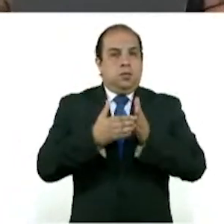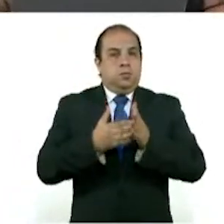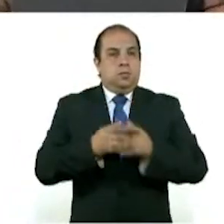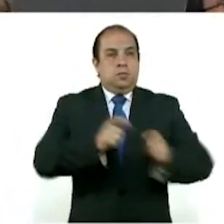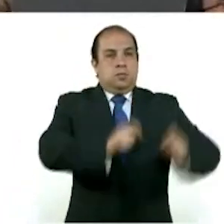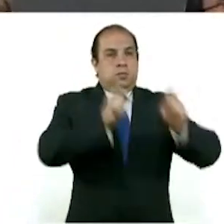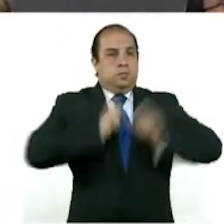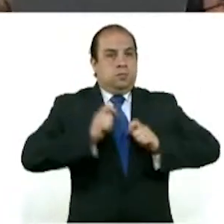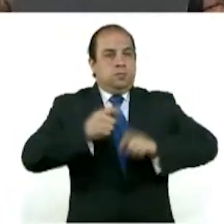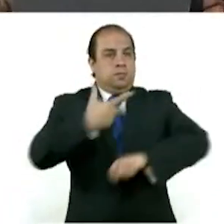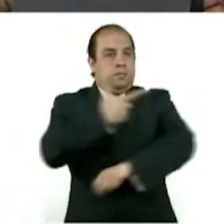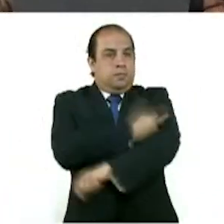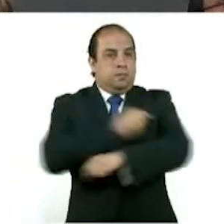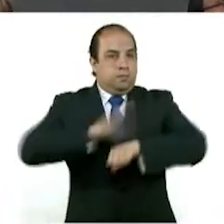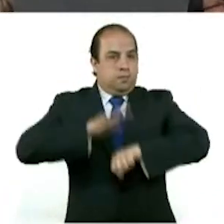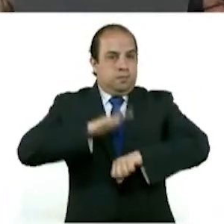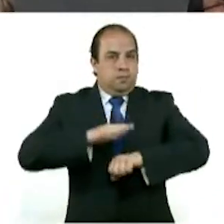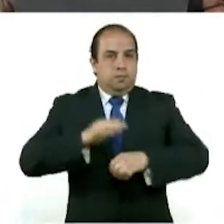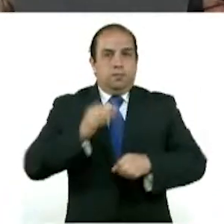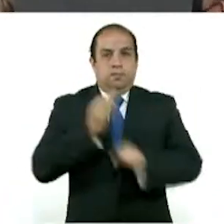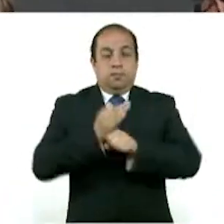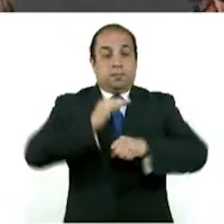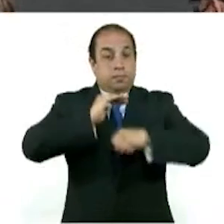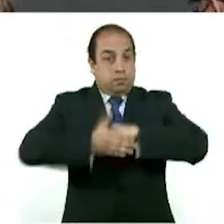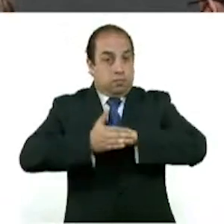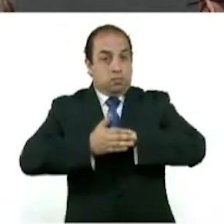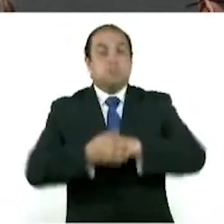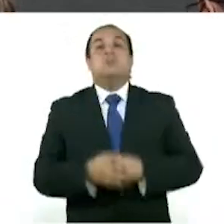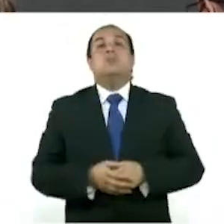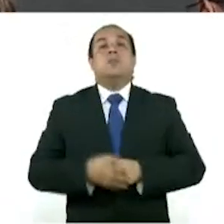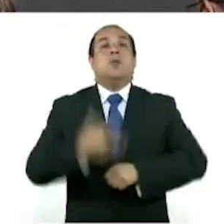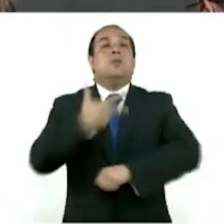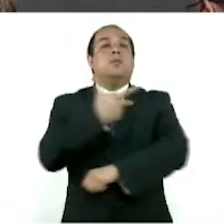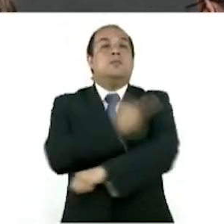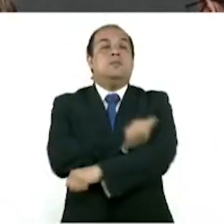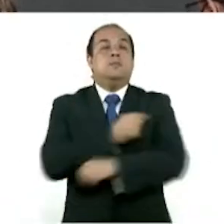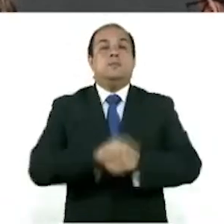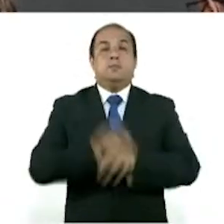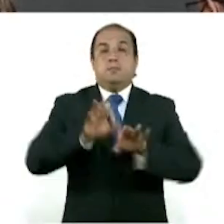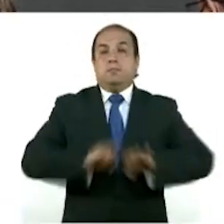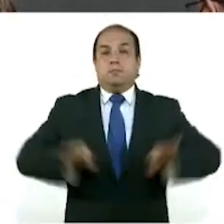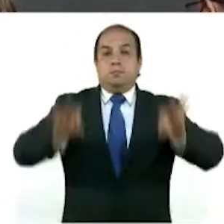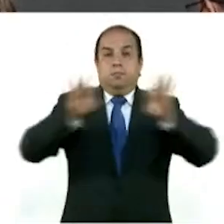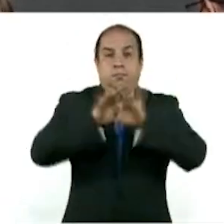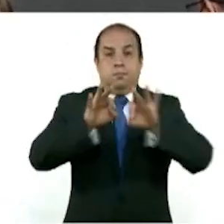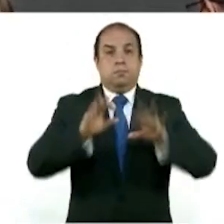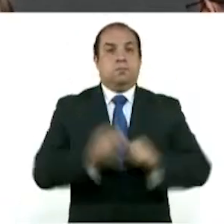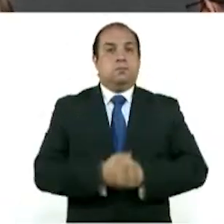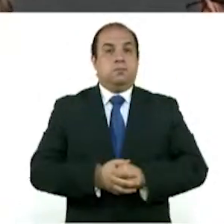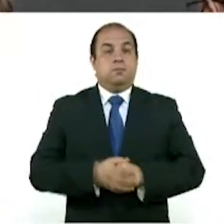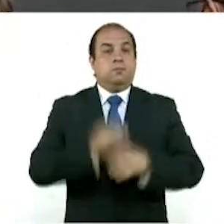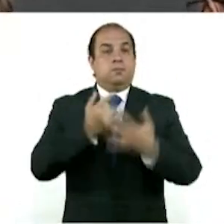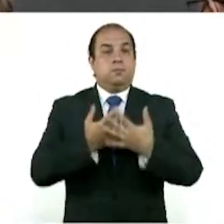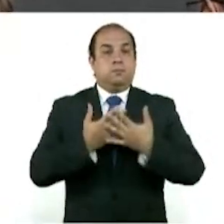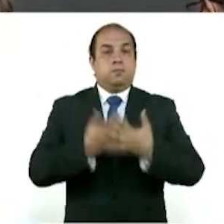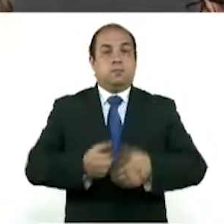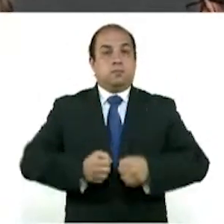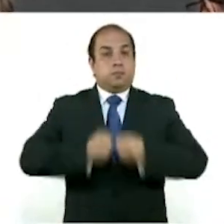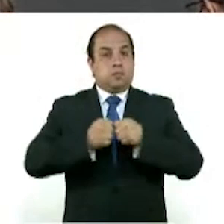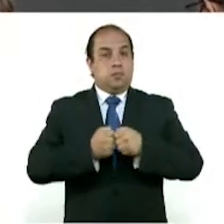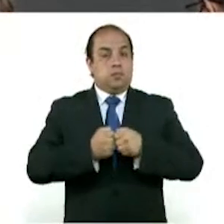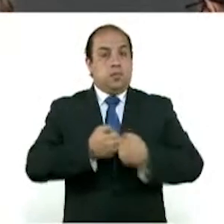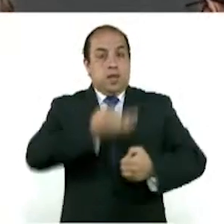la vacunación para este sector de la población. En conferencia de prensa que encabezó la jefa de gobierno, el director de gobierno